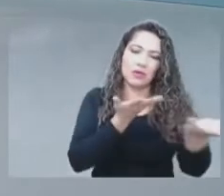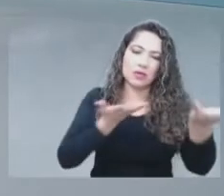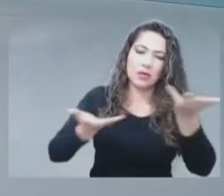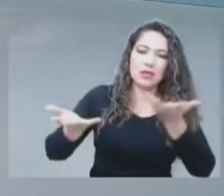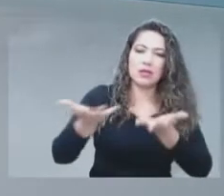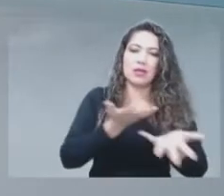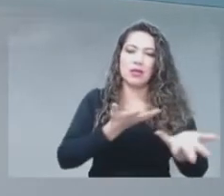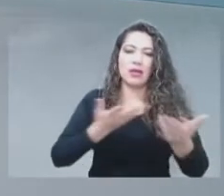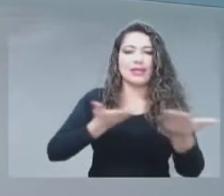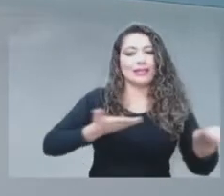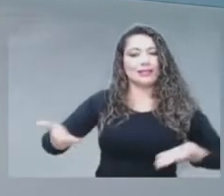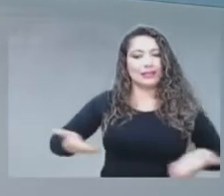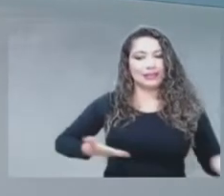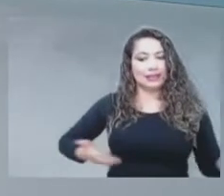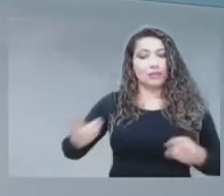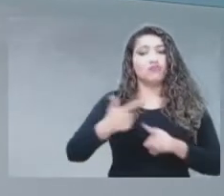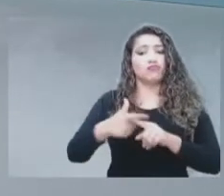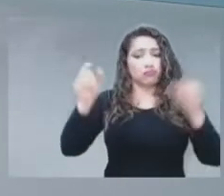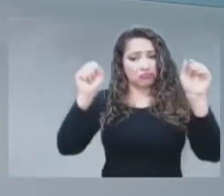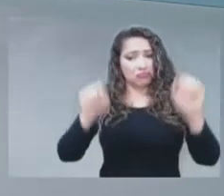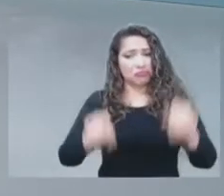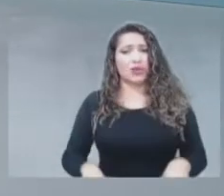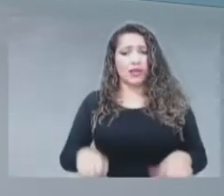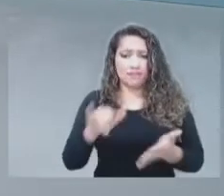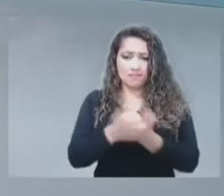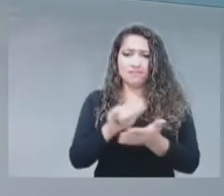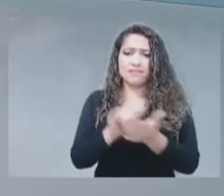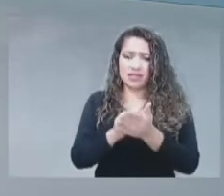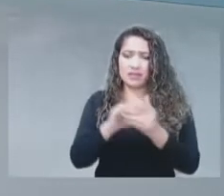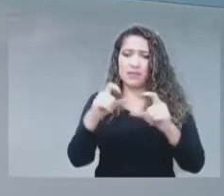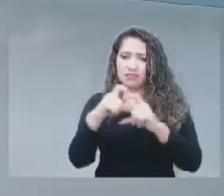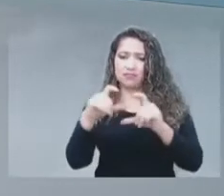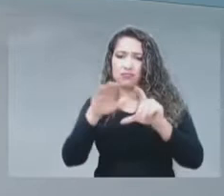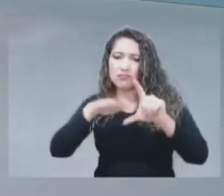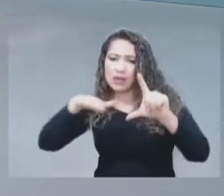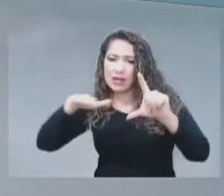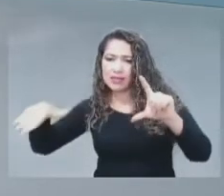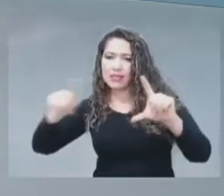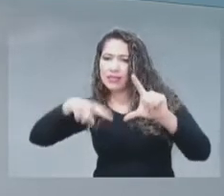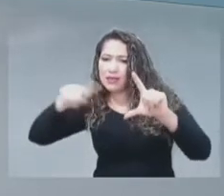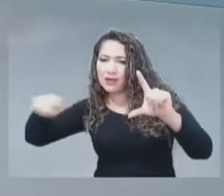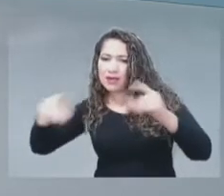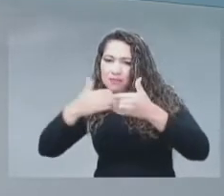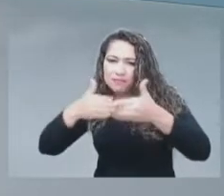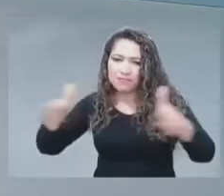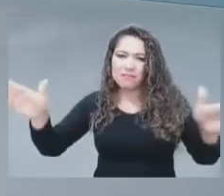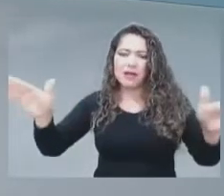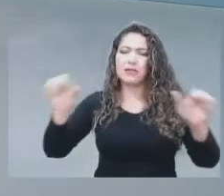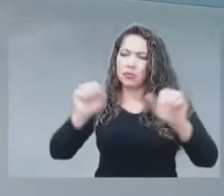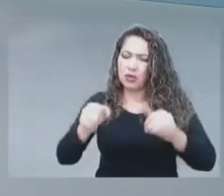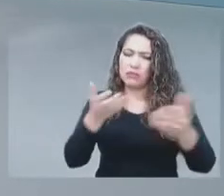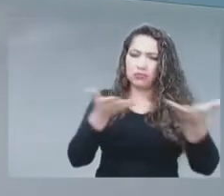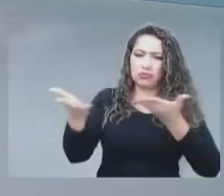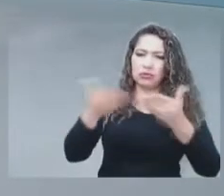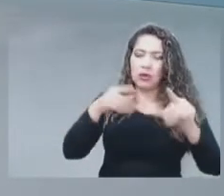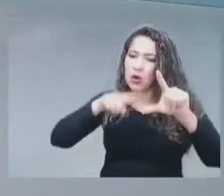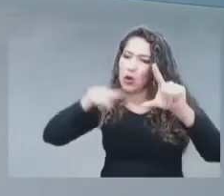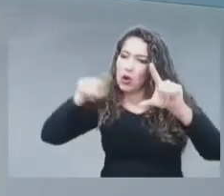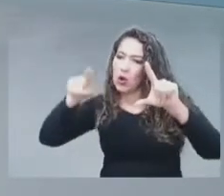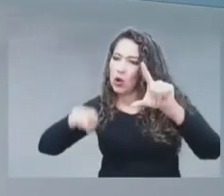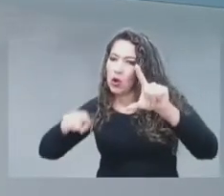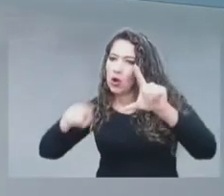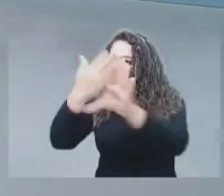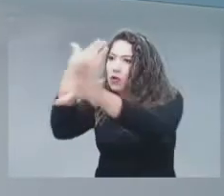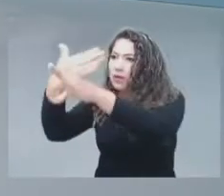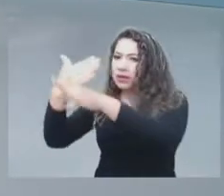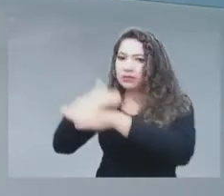compartir una misma banda de frecuencias. ¿Qué pasa? Que es necesario que esas bandas de frecuencias sean utilizadas, pero